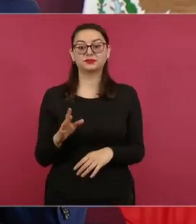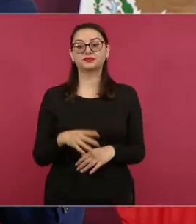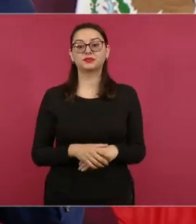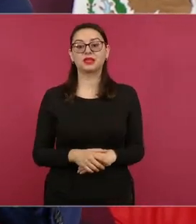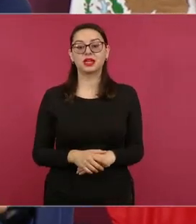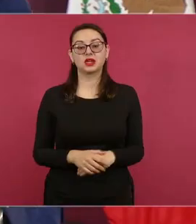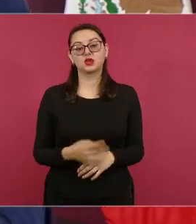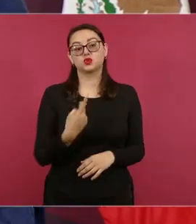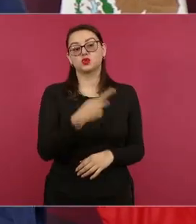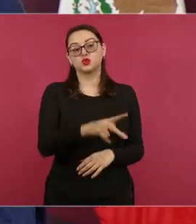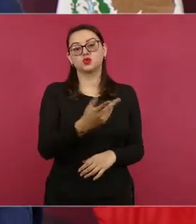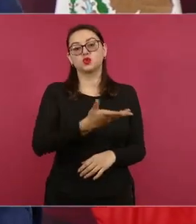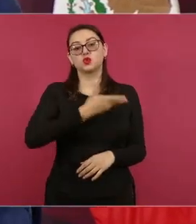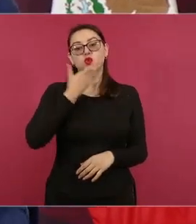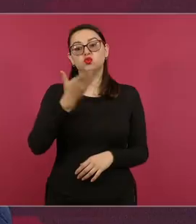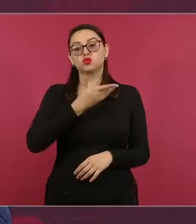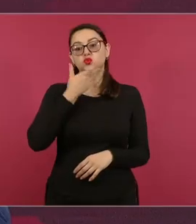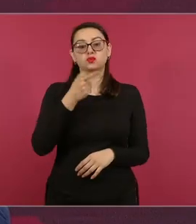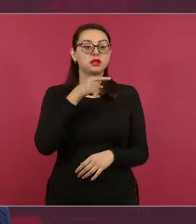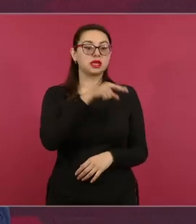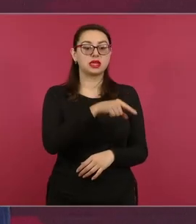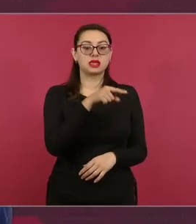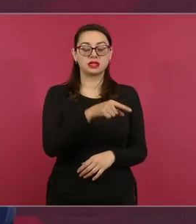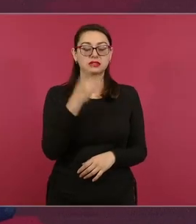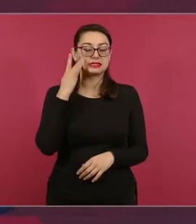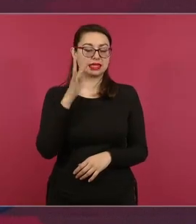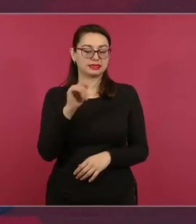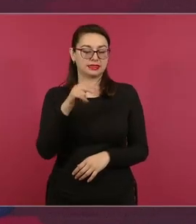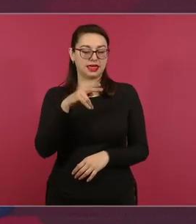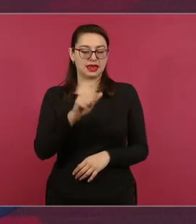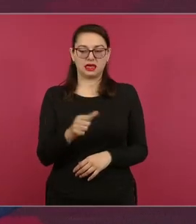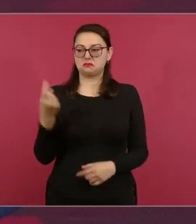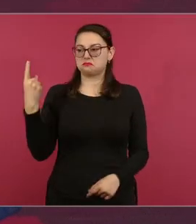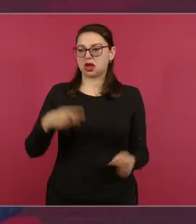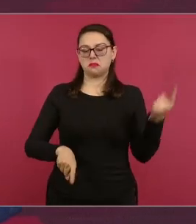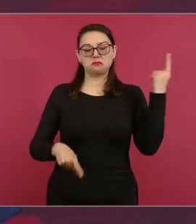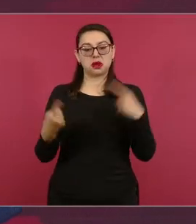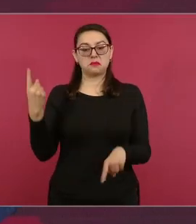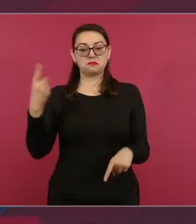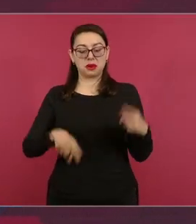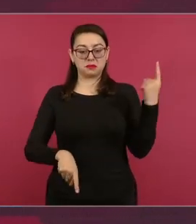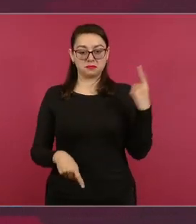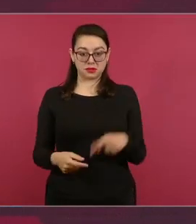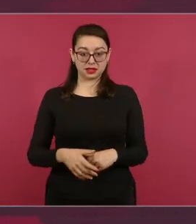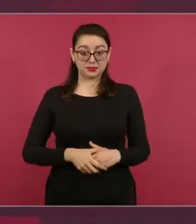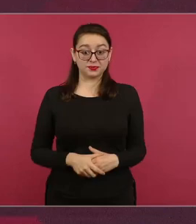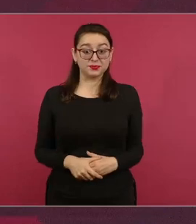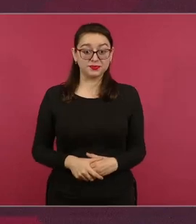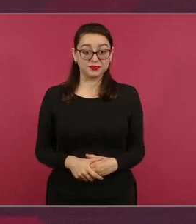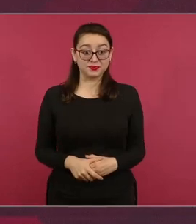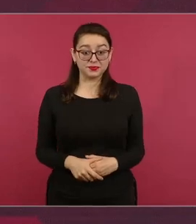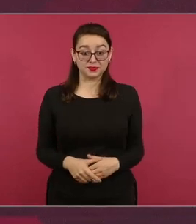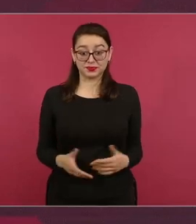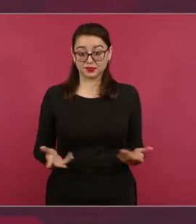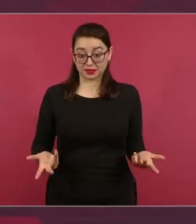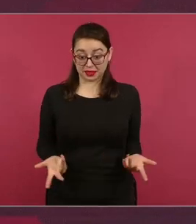que la esposa